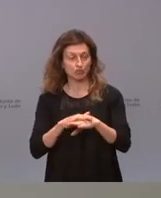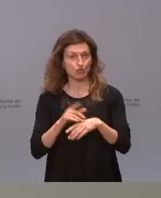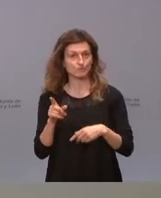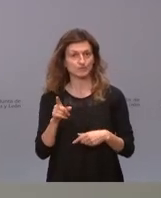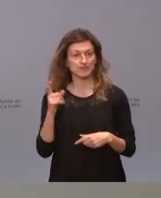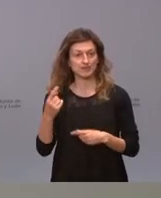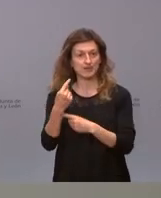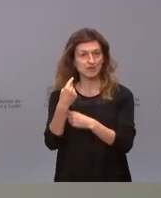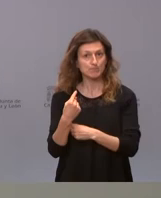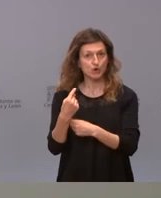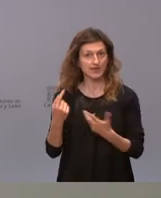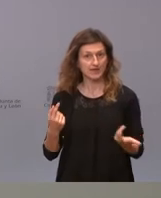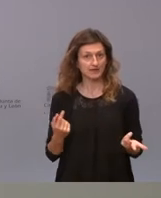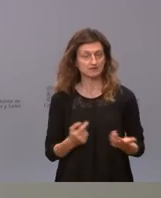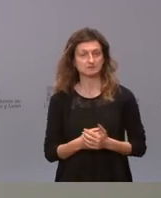imponernos